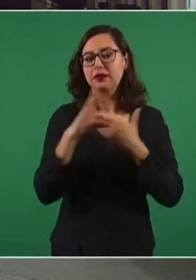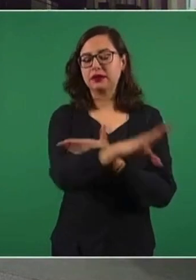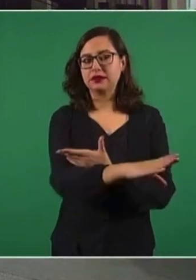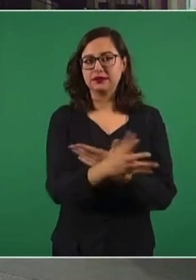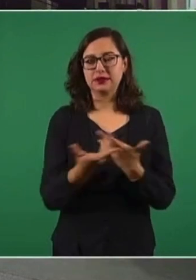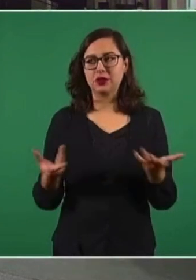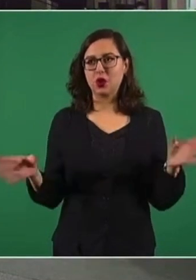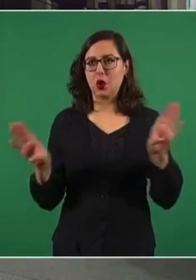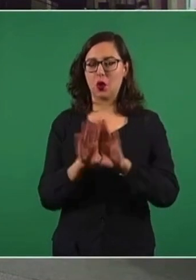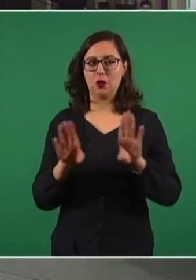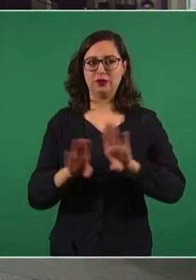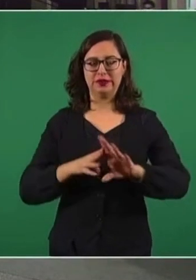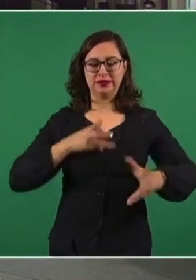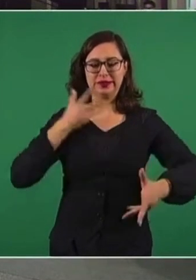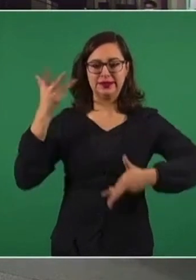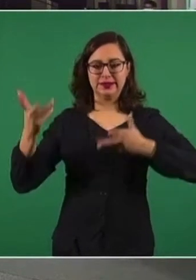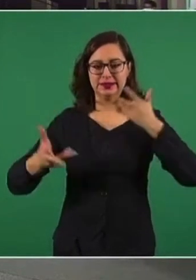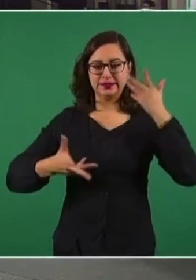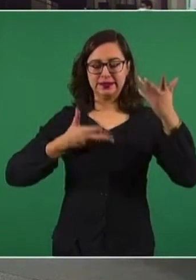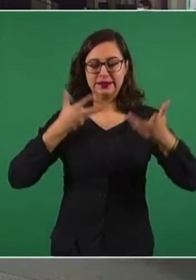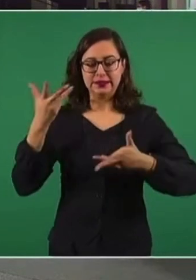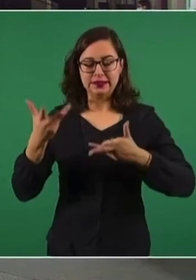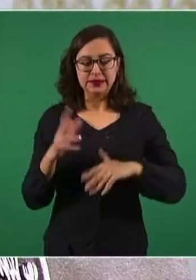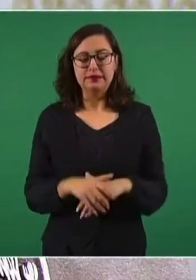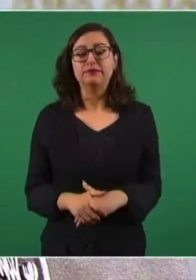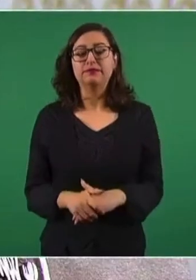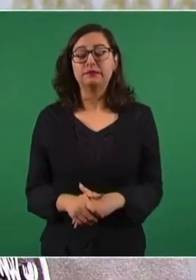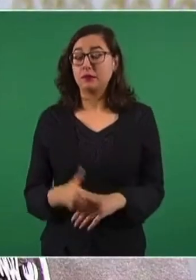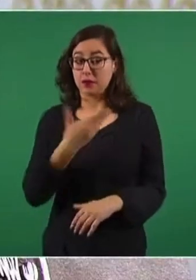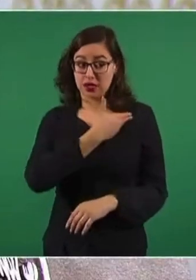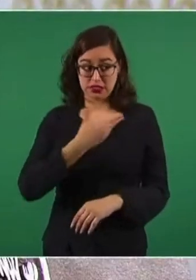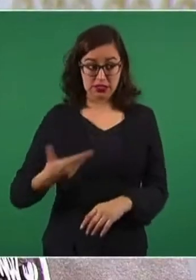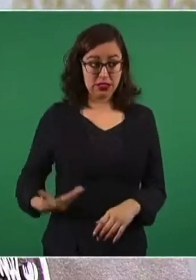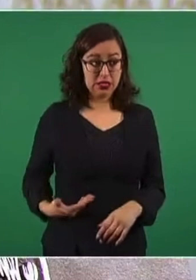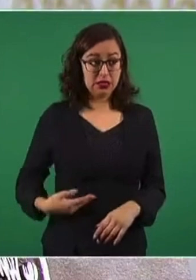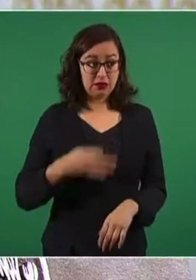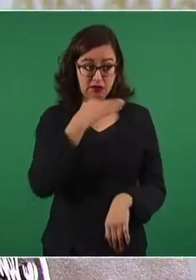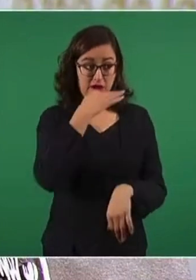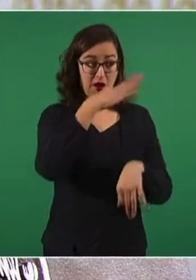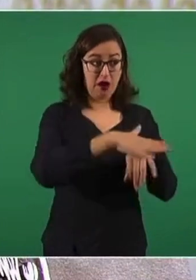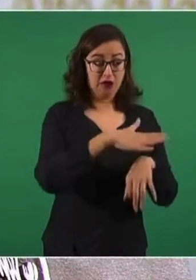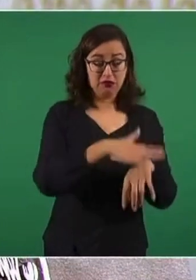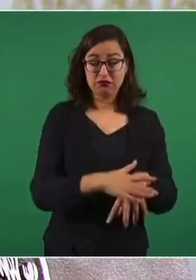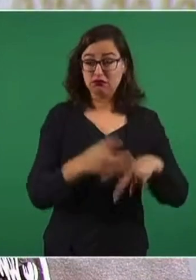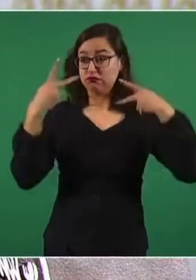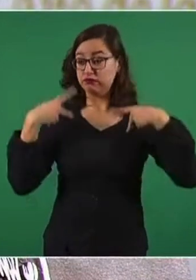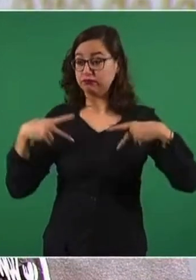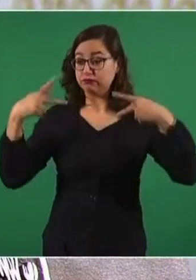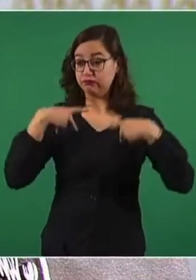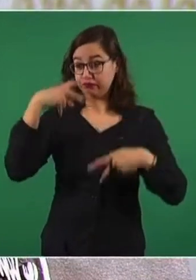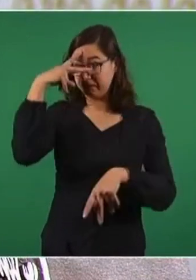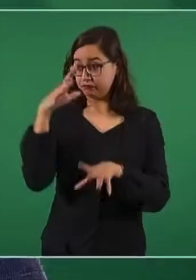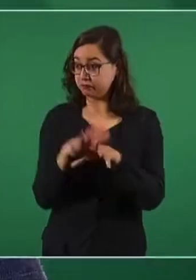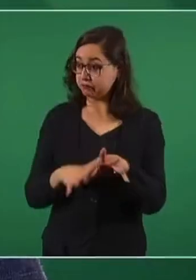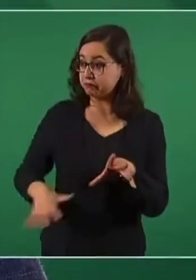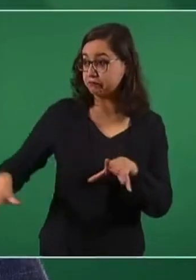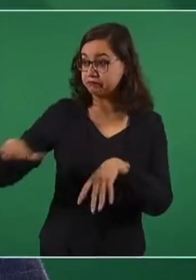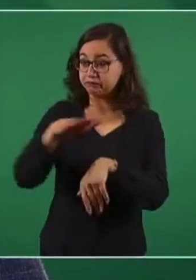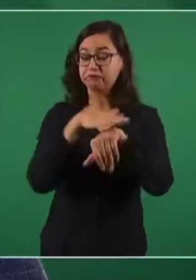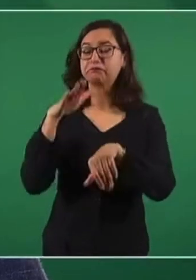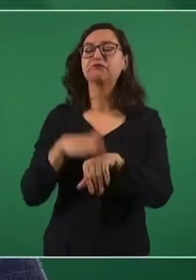Señor presidente, pueblo de México, podemos decir que lo logramos.